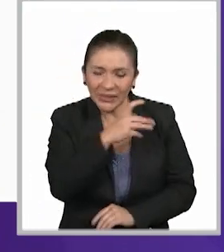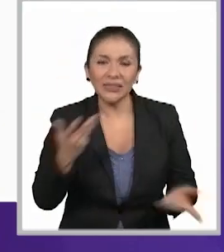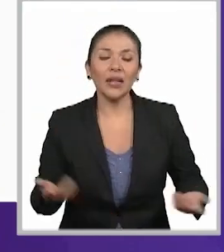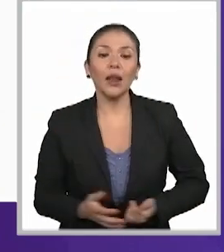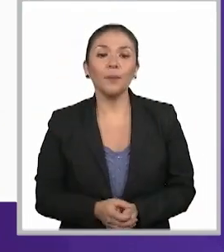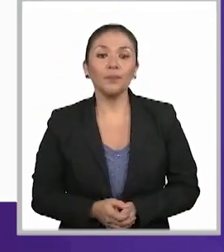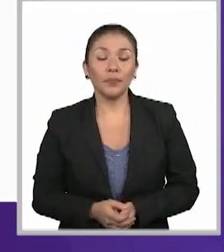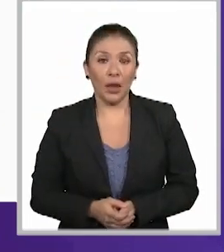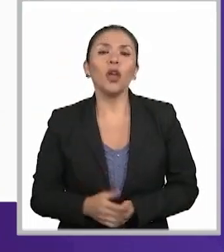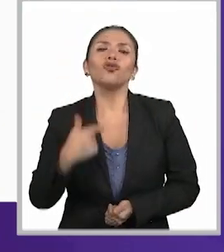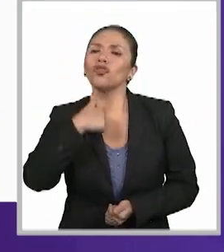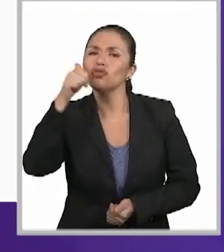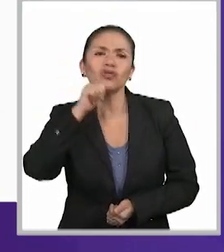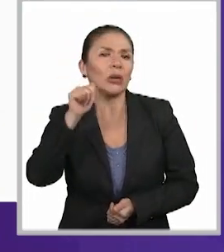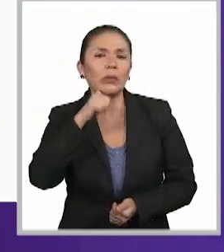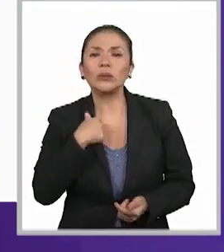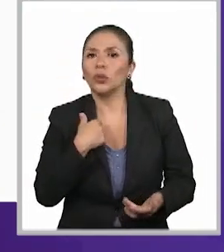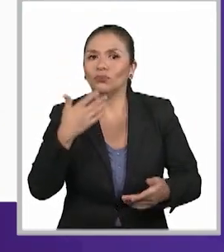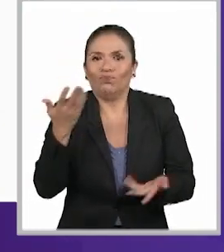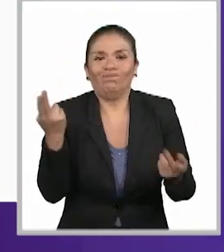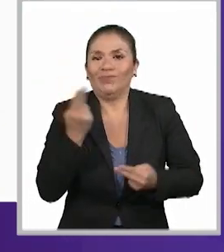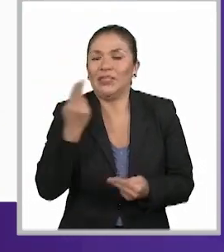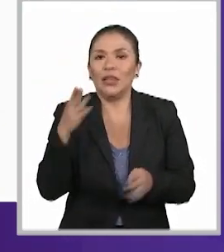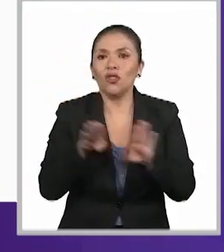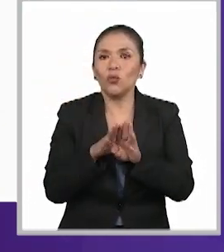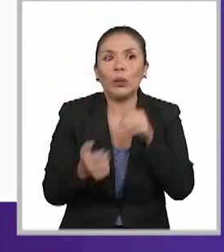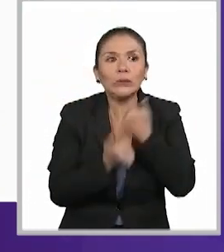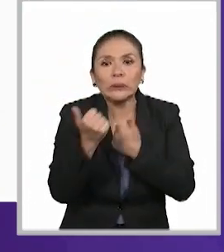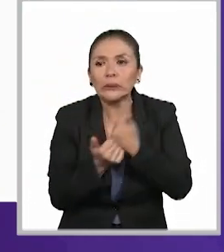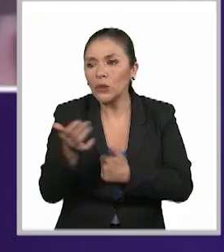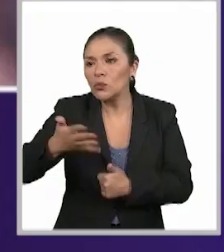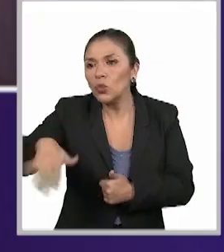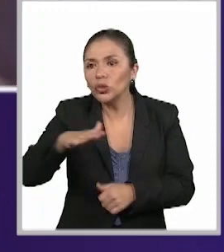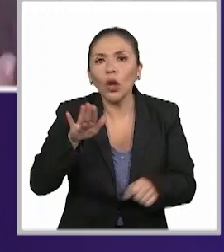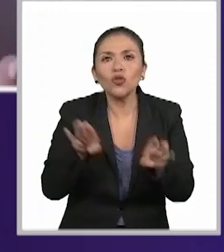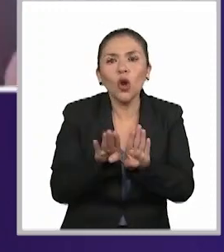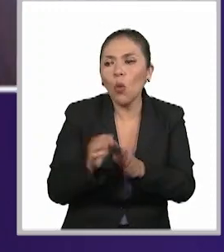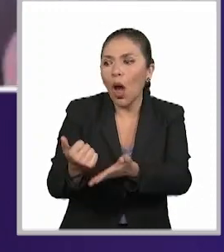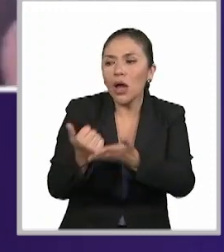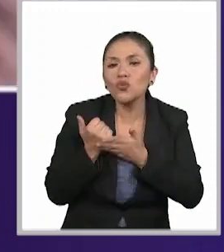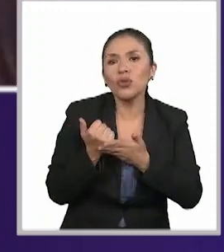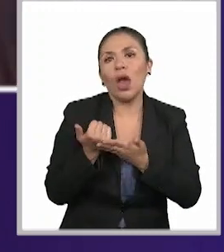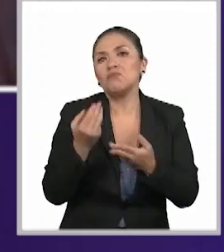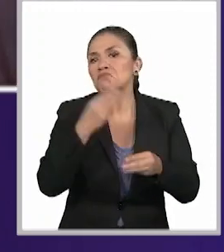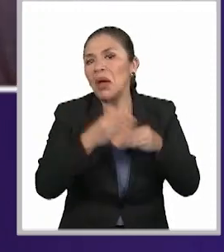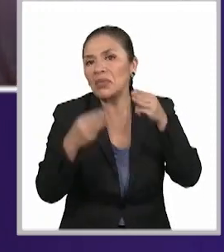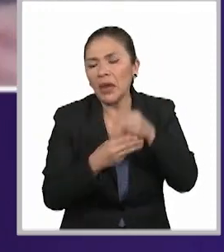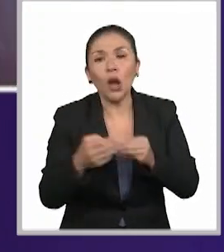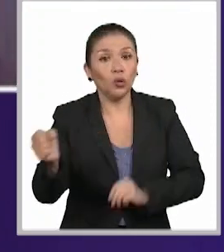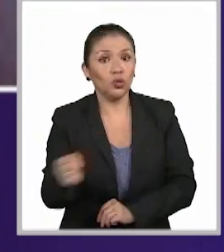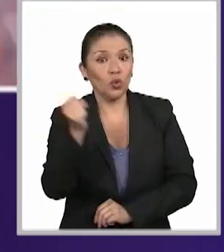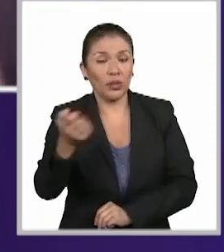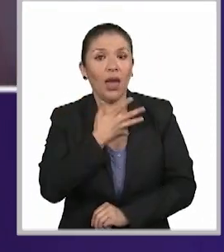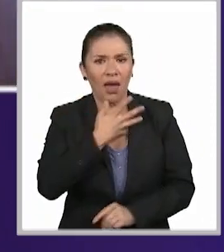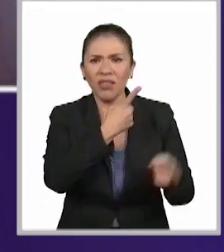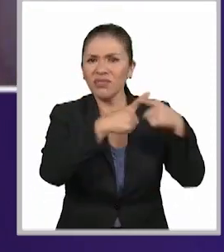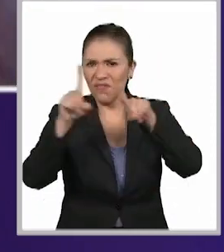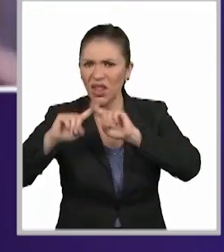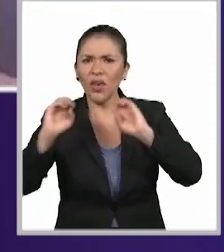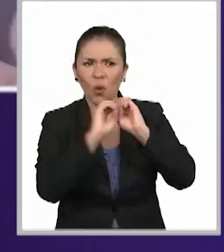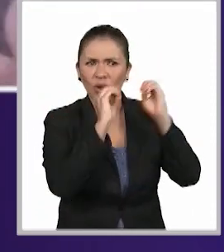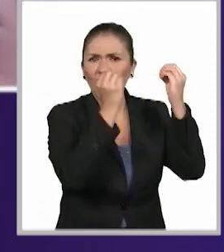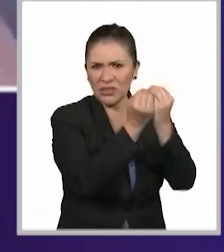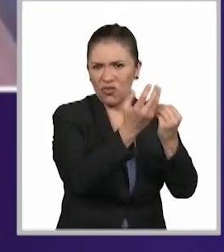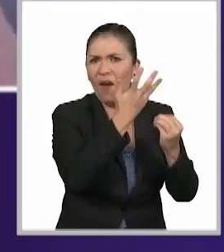nos apoyamos a veces, bueno, de recursos que hemos encontrado, ¿no? Hay, afortunadamente, muchas